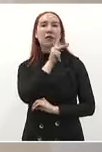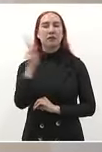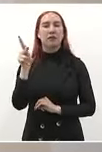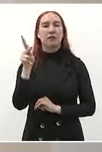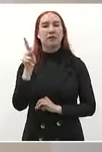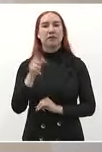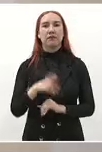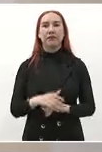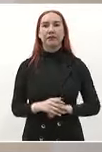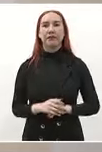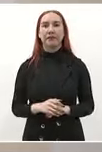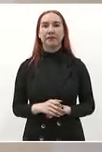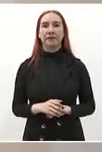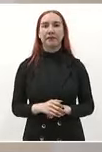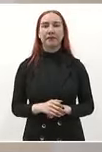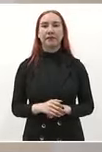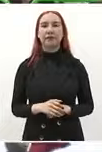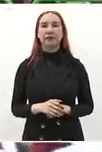pueblo